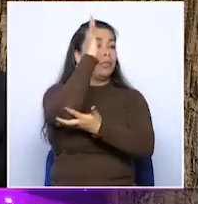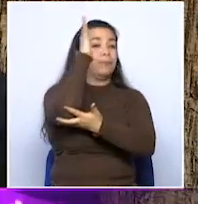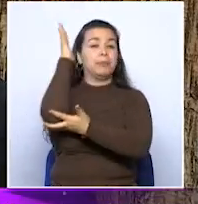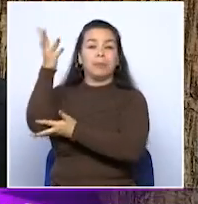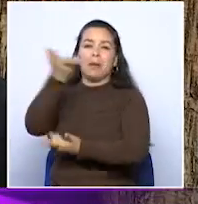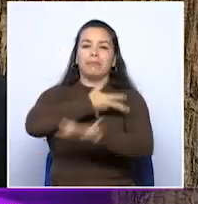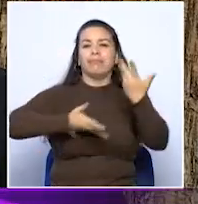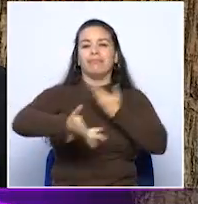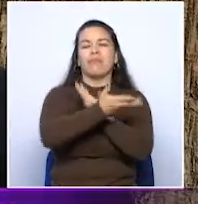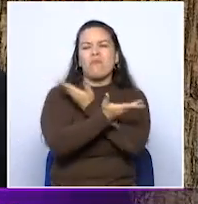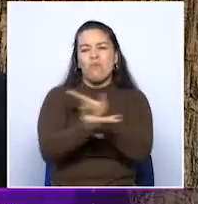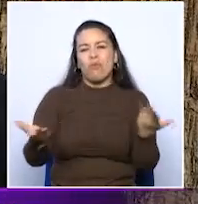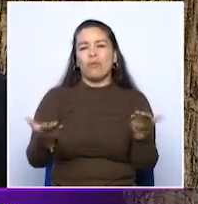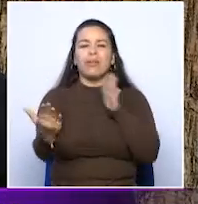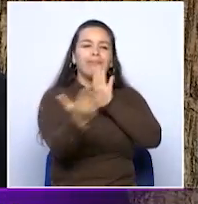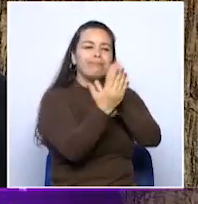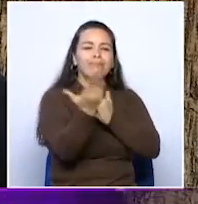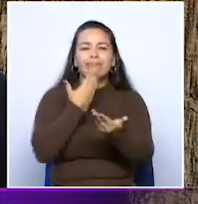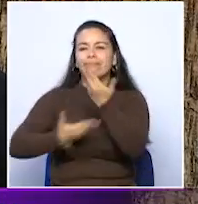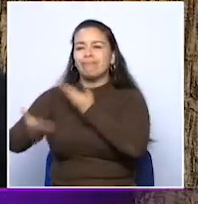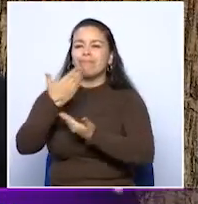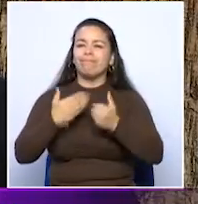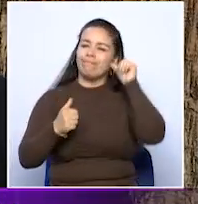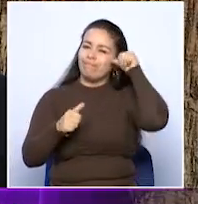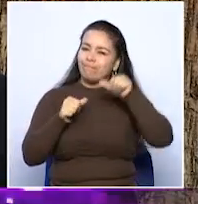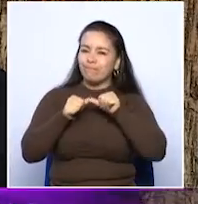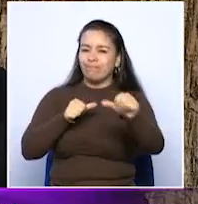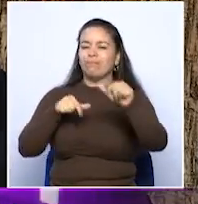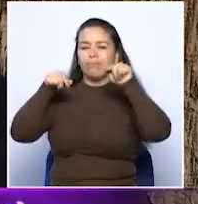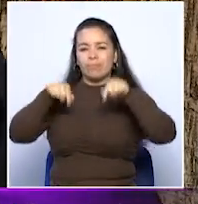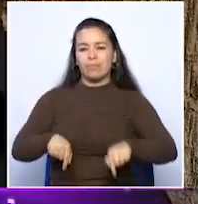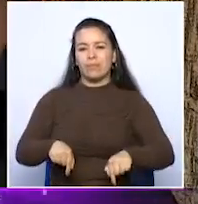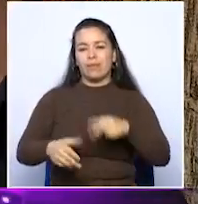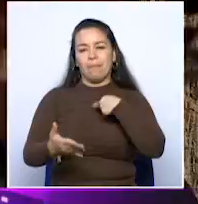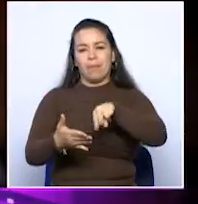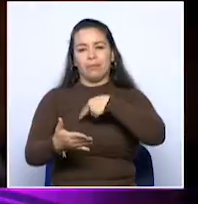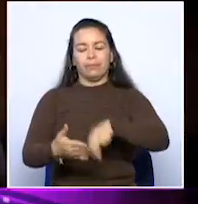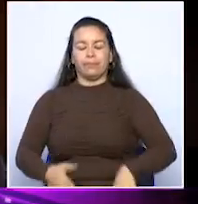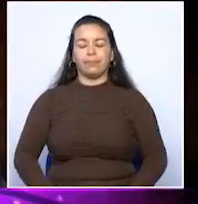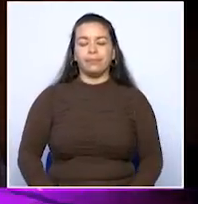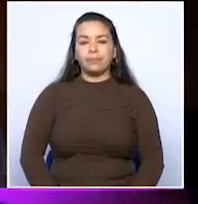compartir justamente con la huella que va a dejar la bailarina.